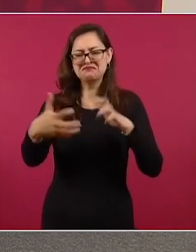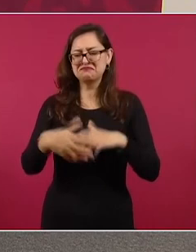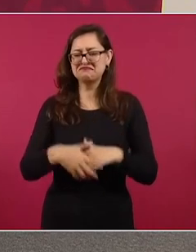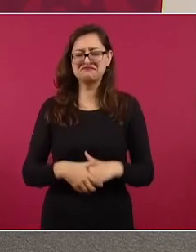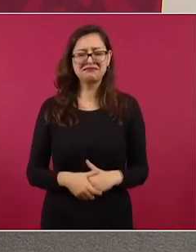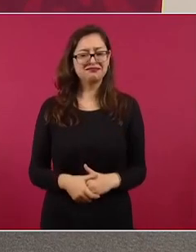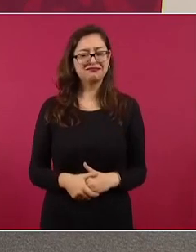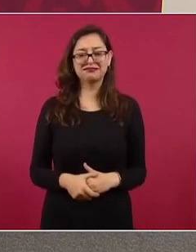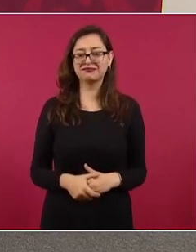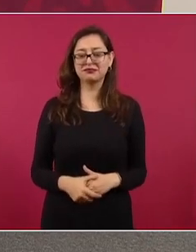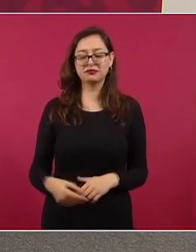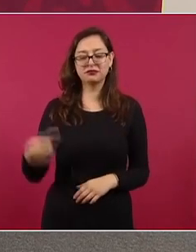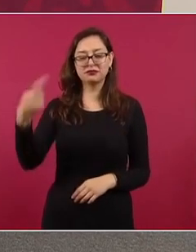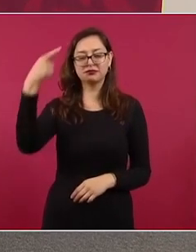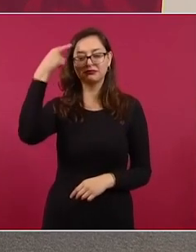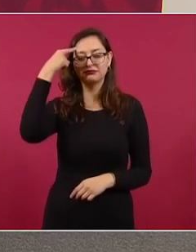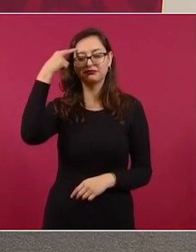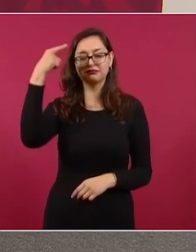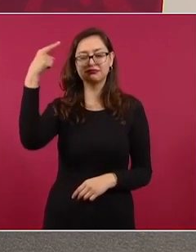la fuerza de la razón.